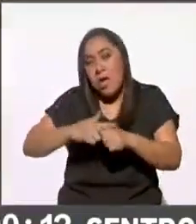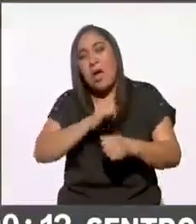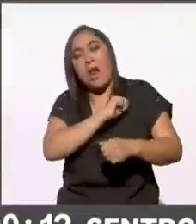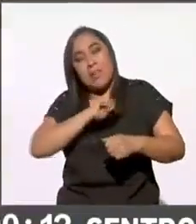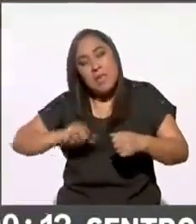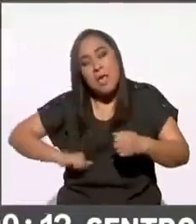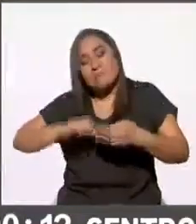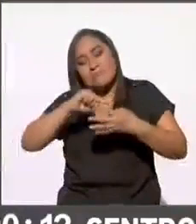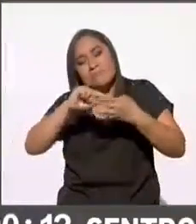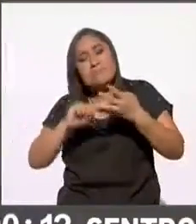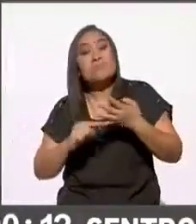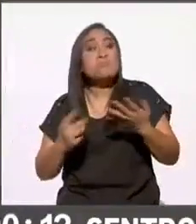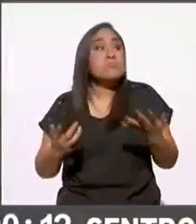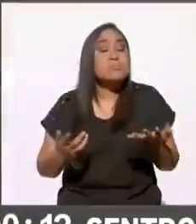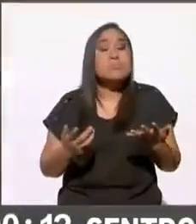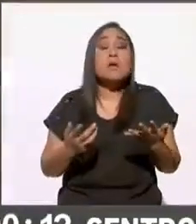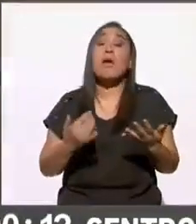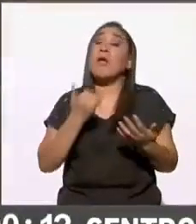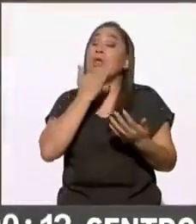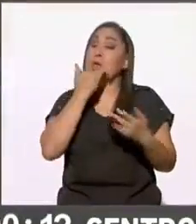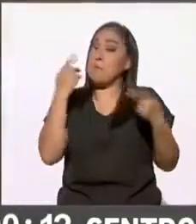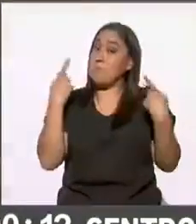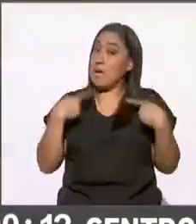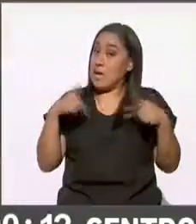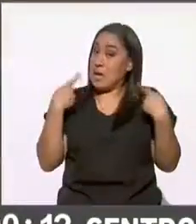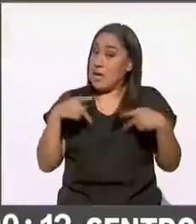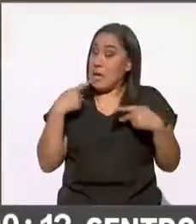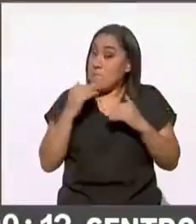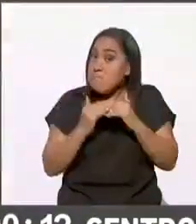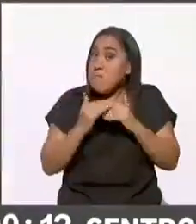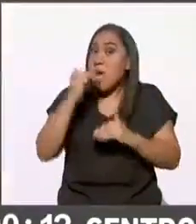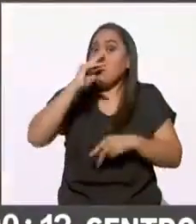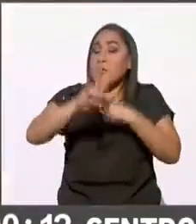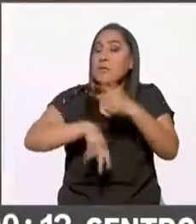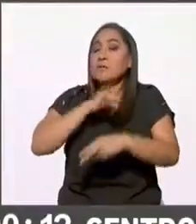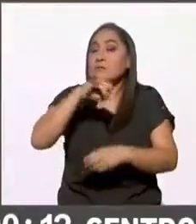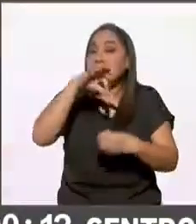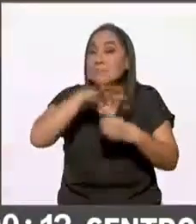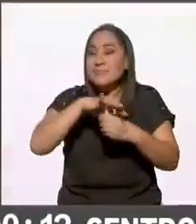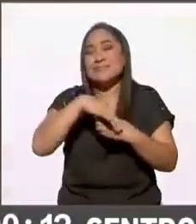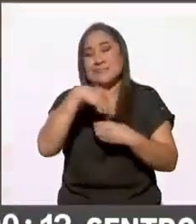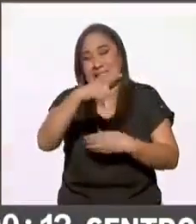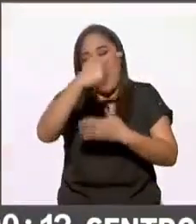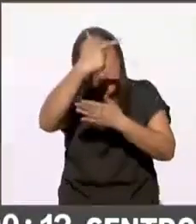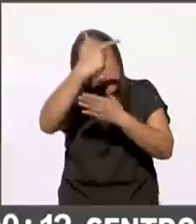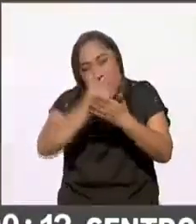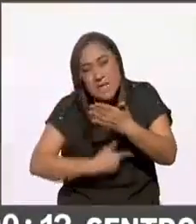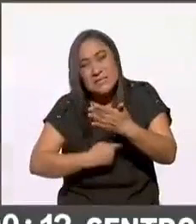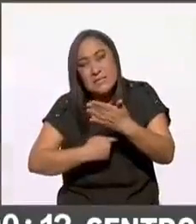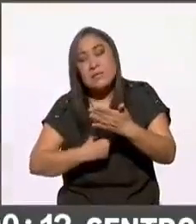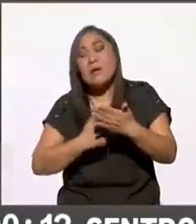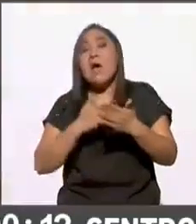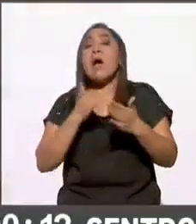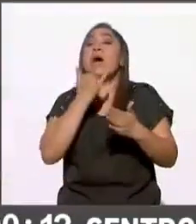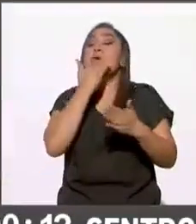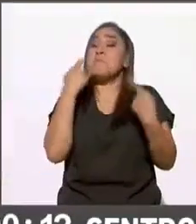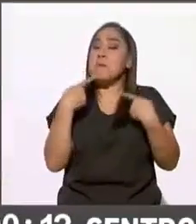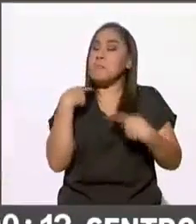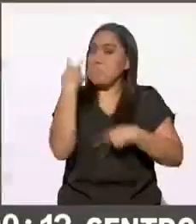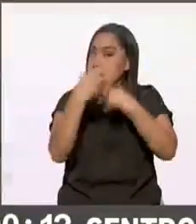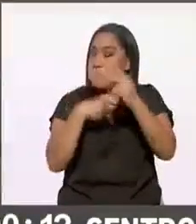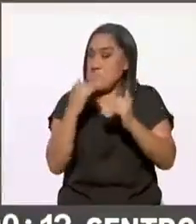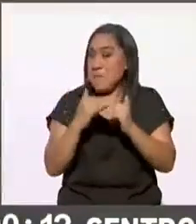votar más de la mitad del padrón electoral y el de la lista nominal salió a las urnas